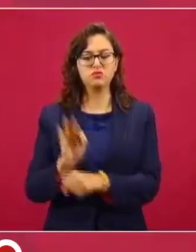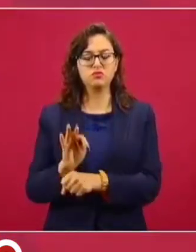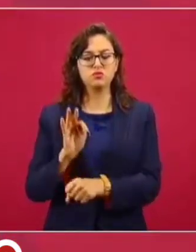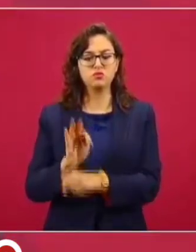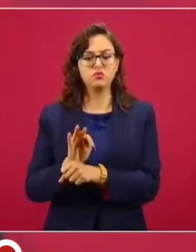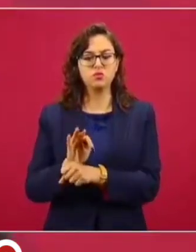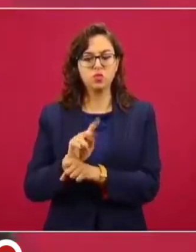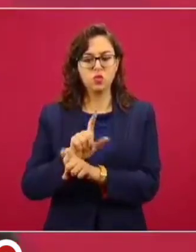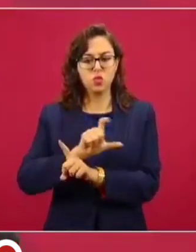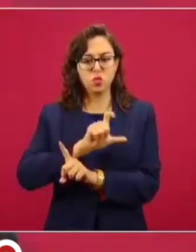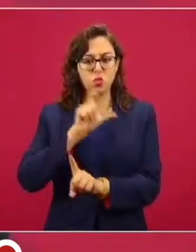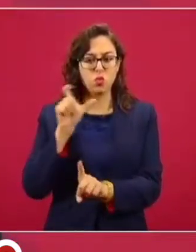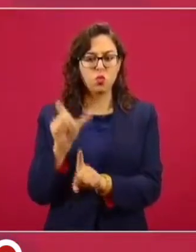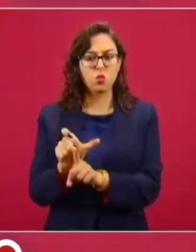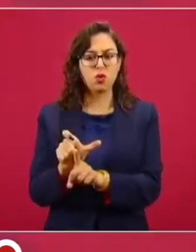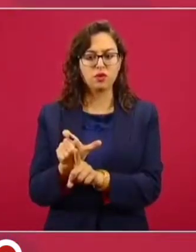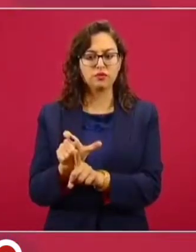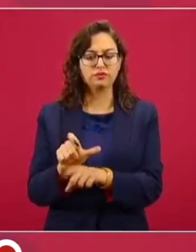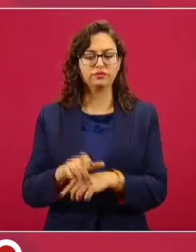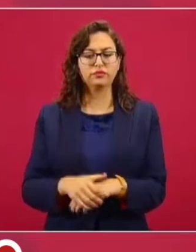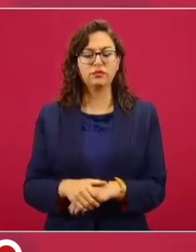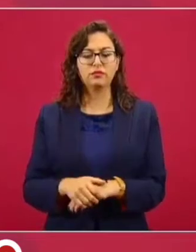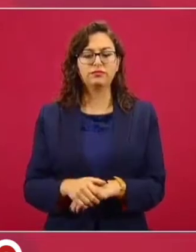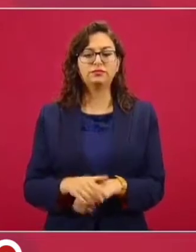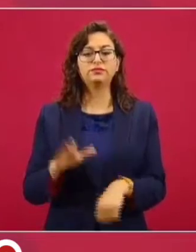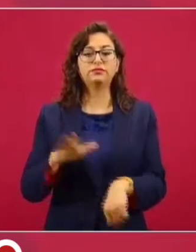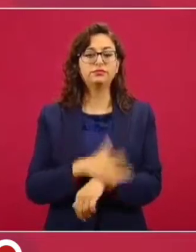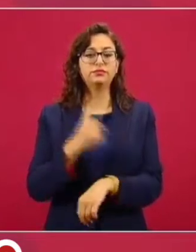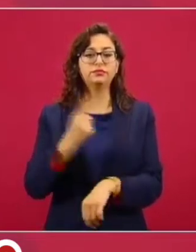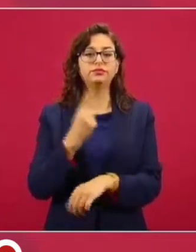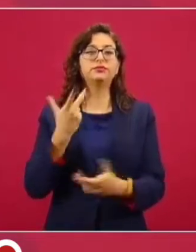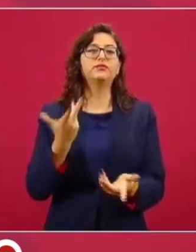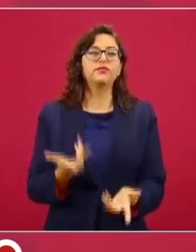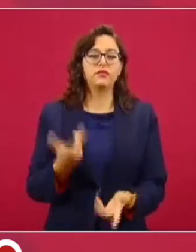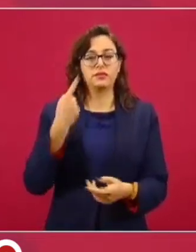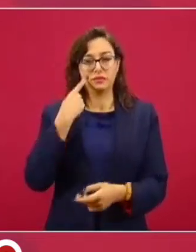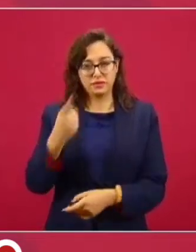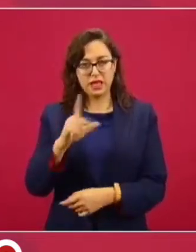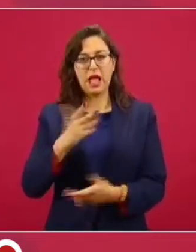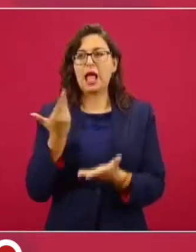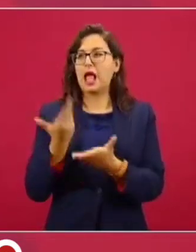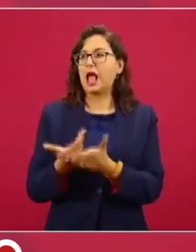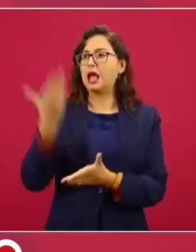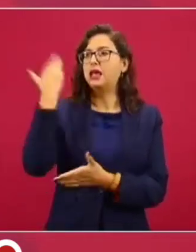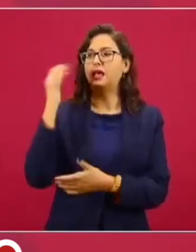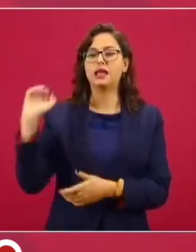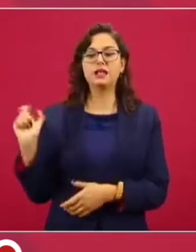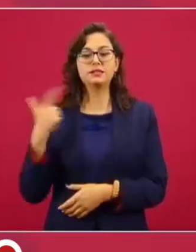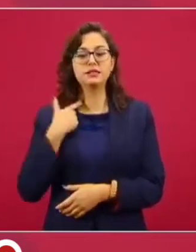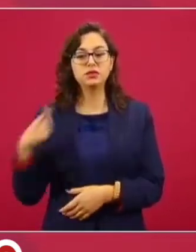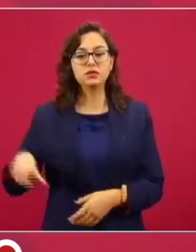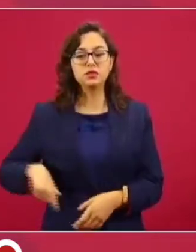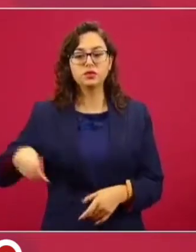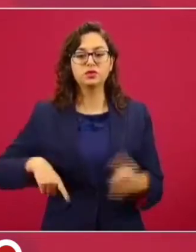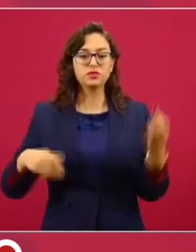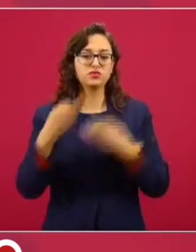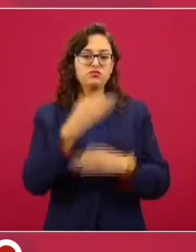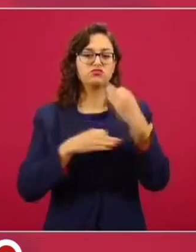Como antes todo era negocio, todo se contrataba